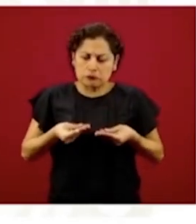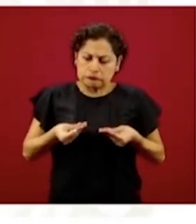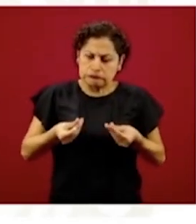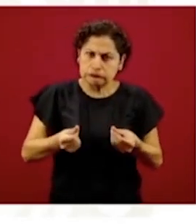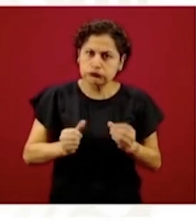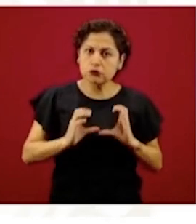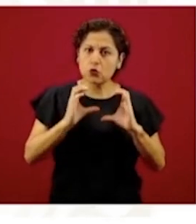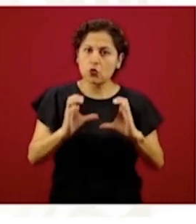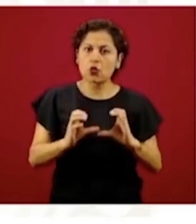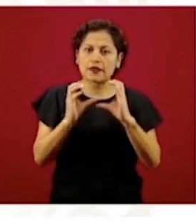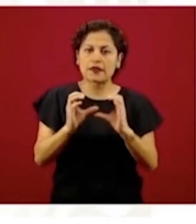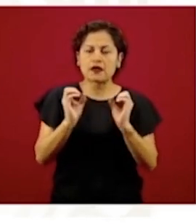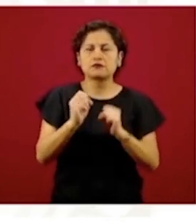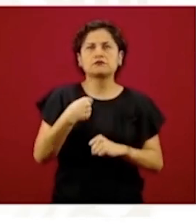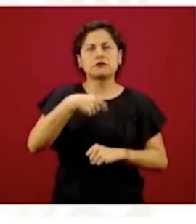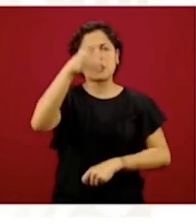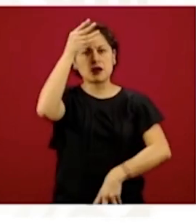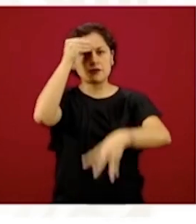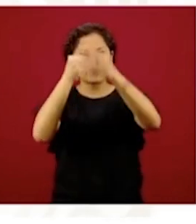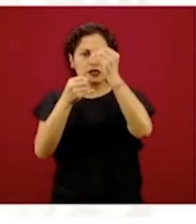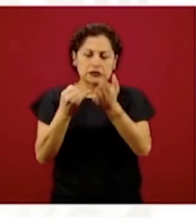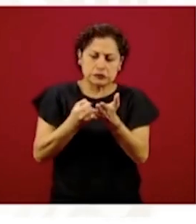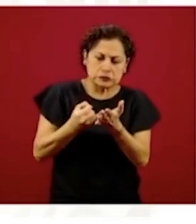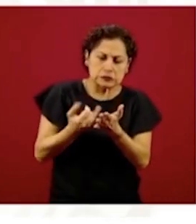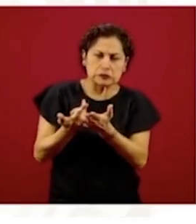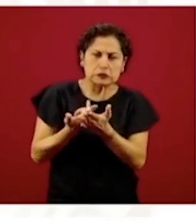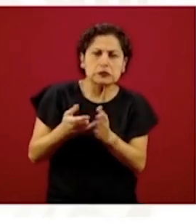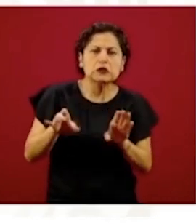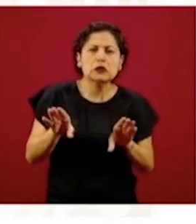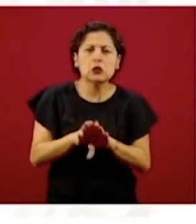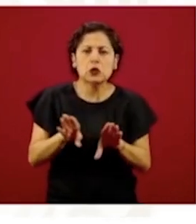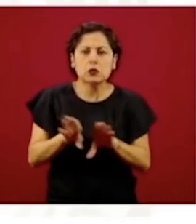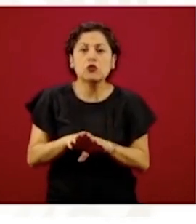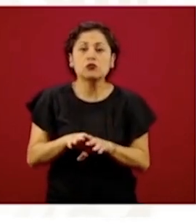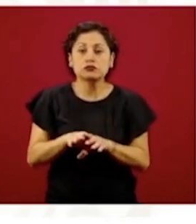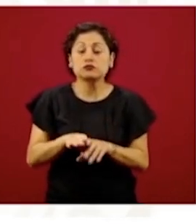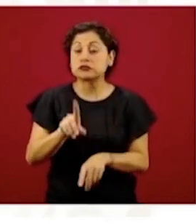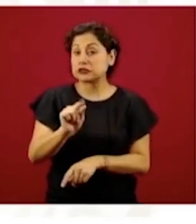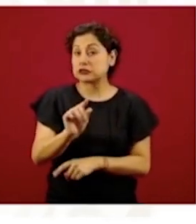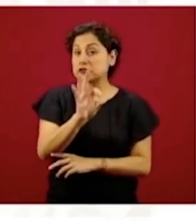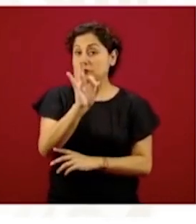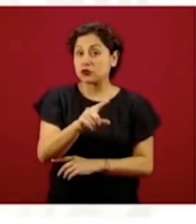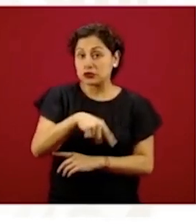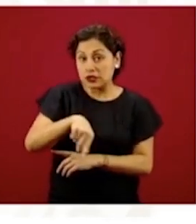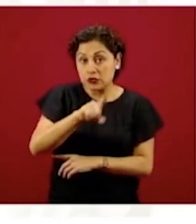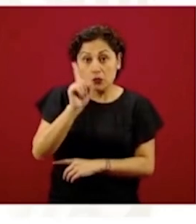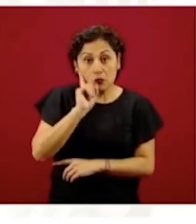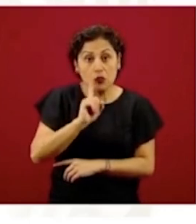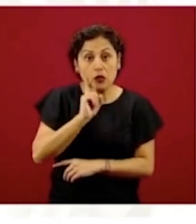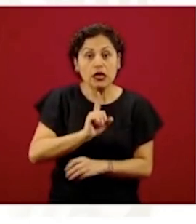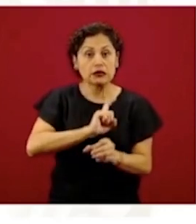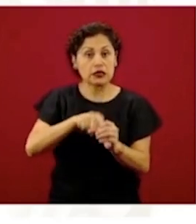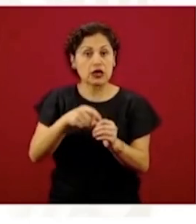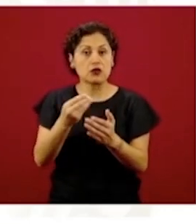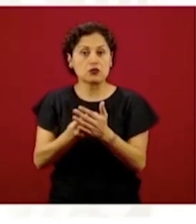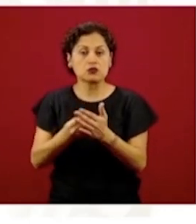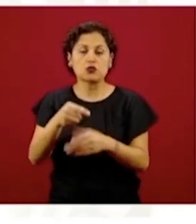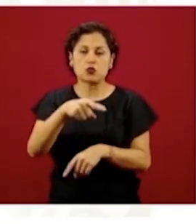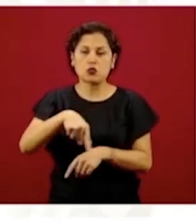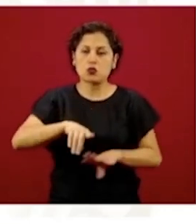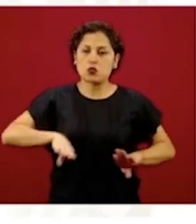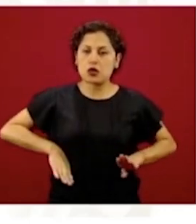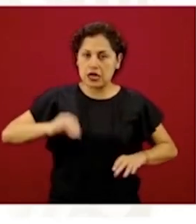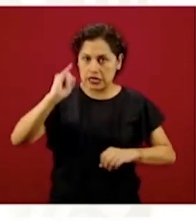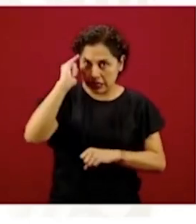en materia de finanzas, y el 30 por ciento son de origen indígena. Tenemos también ya más de 1